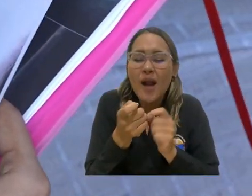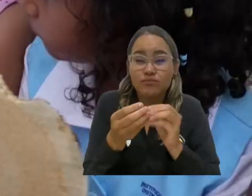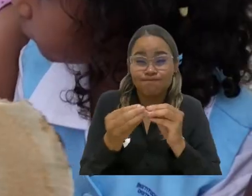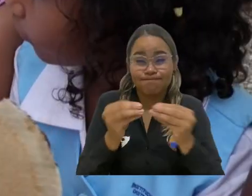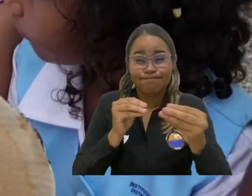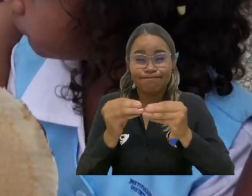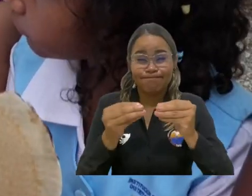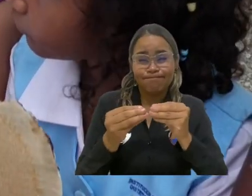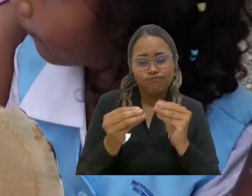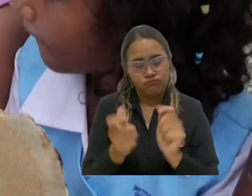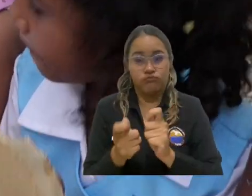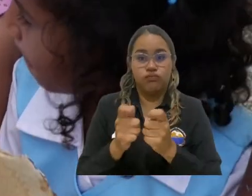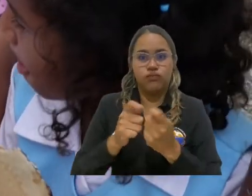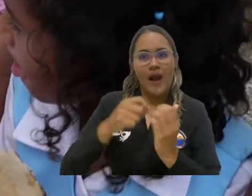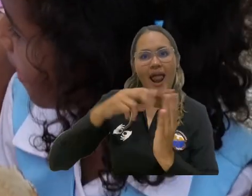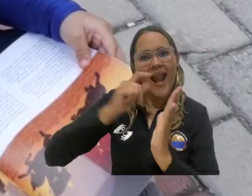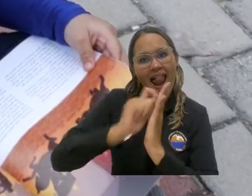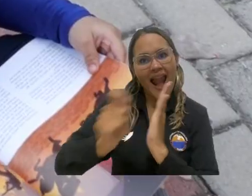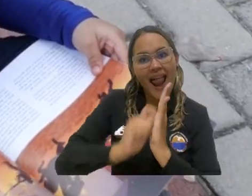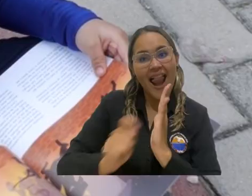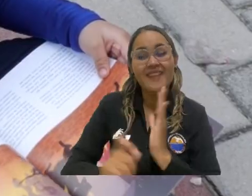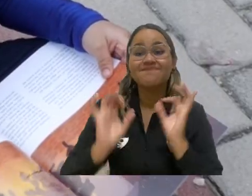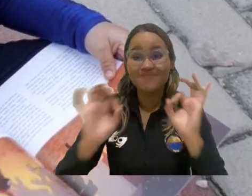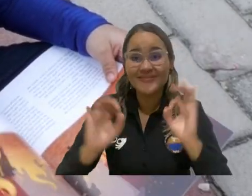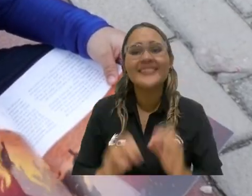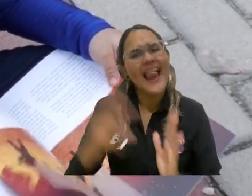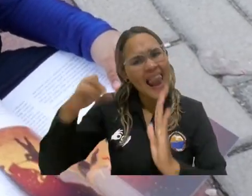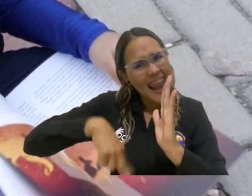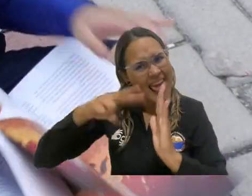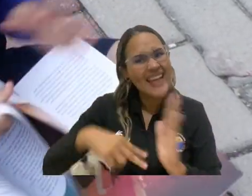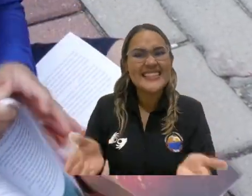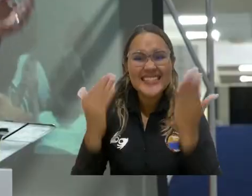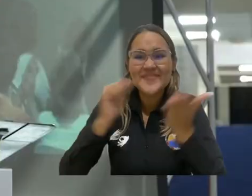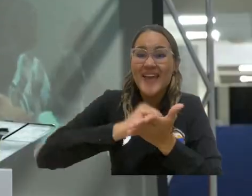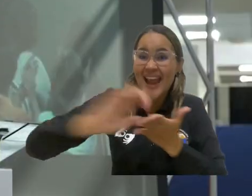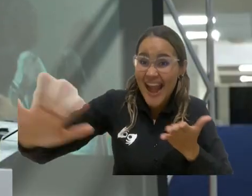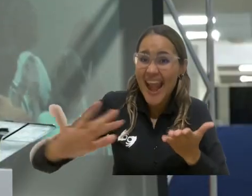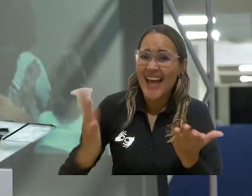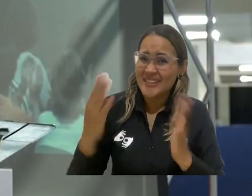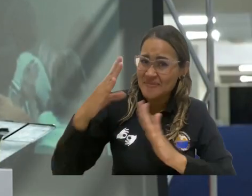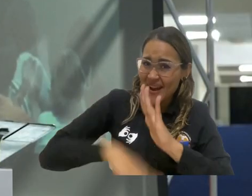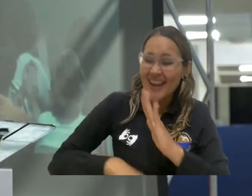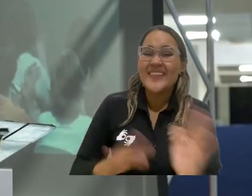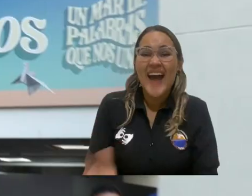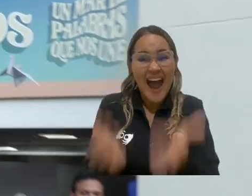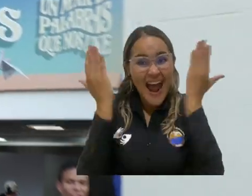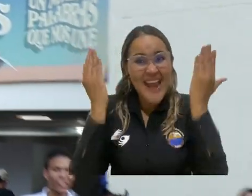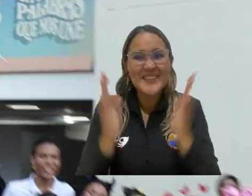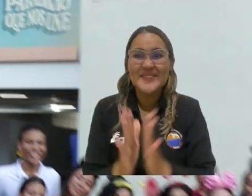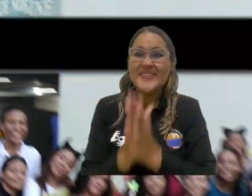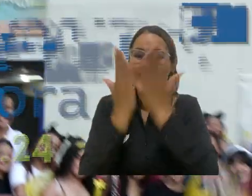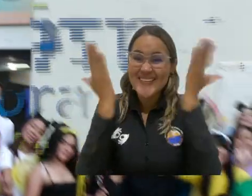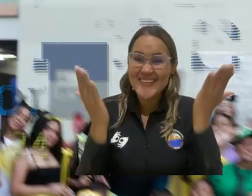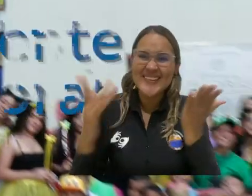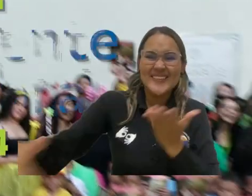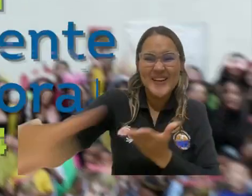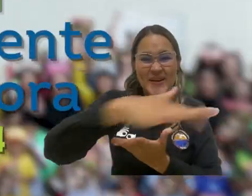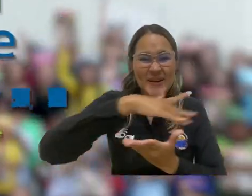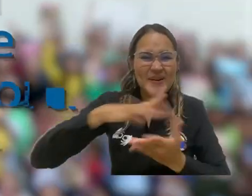Lean, es gratis, sale barato y se disfruta enormemente. Y bienvenidos a un mar de palabras que nos unen.